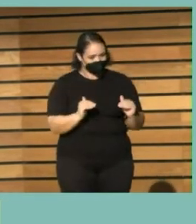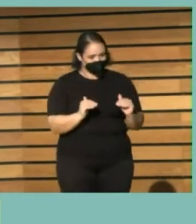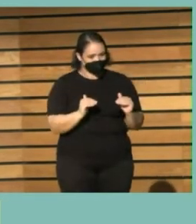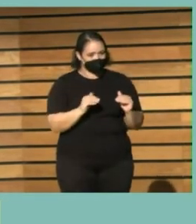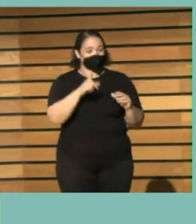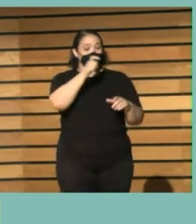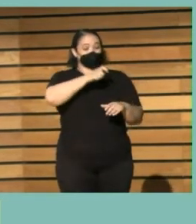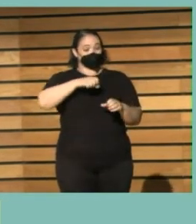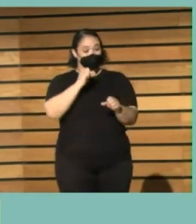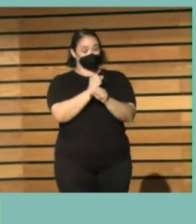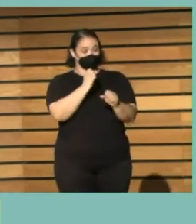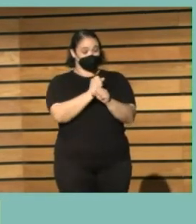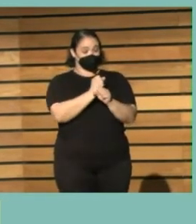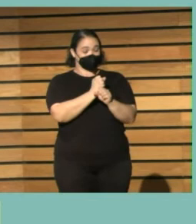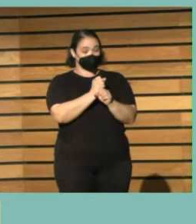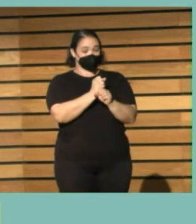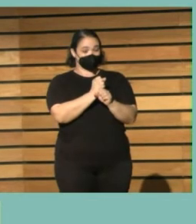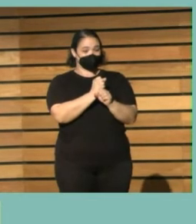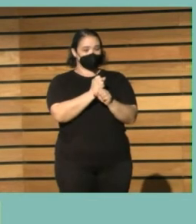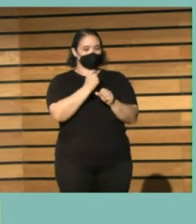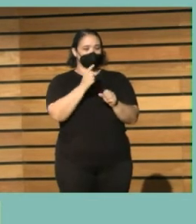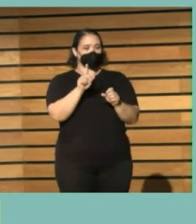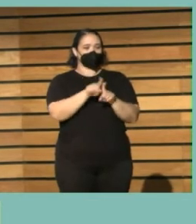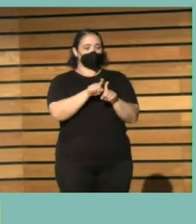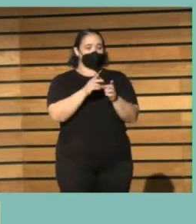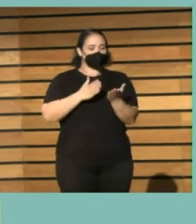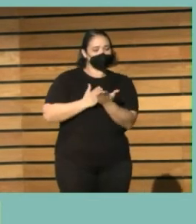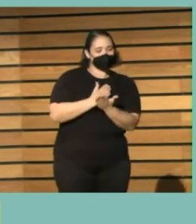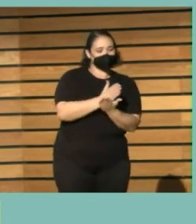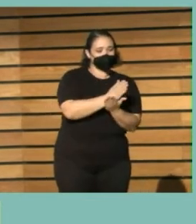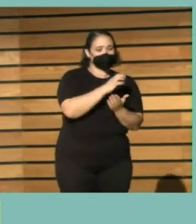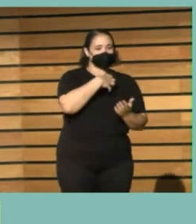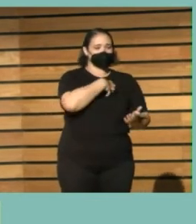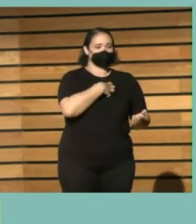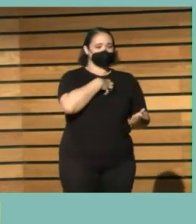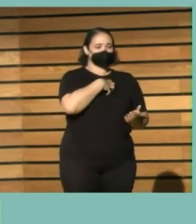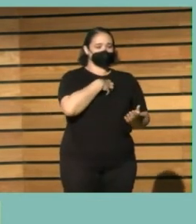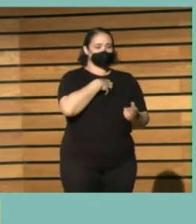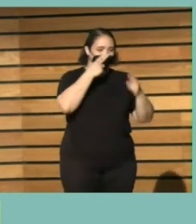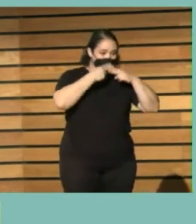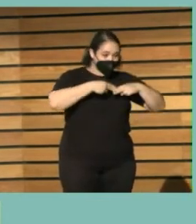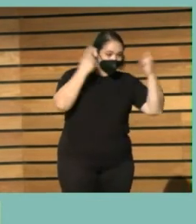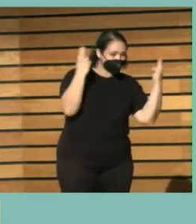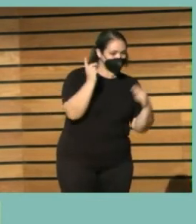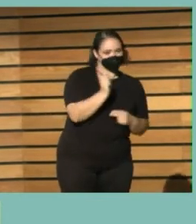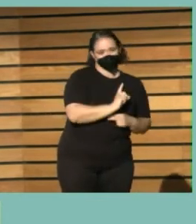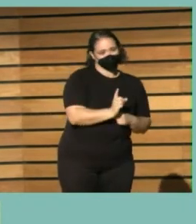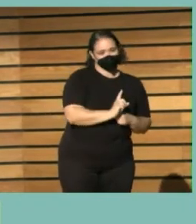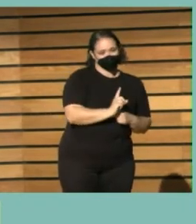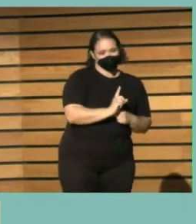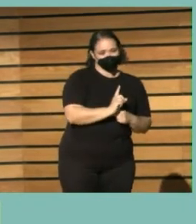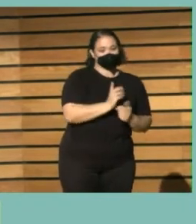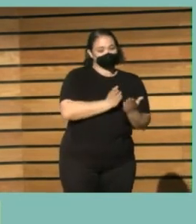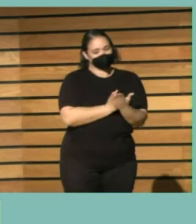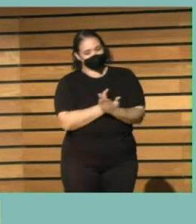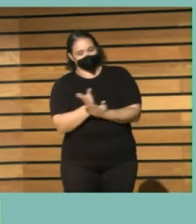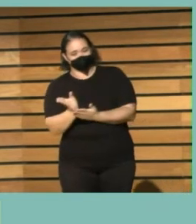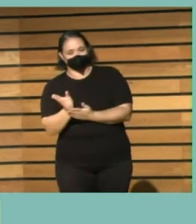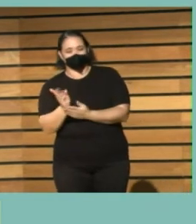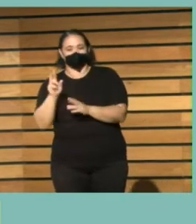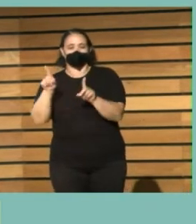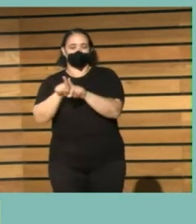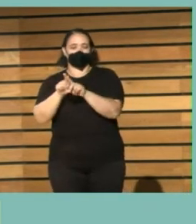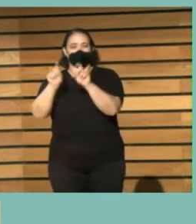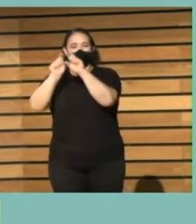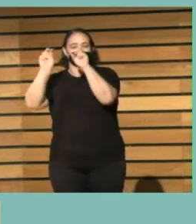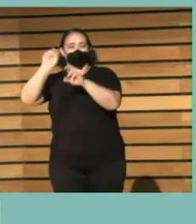incorpora no lo hace por la vía de la función pública en muchos casos sino que se hace a través